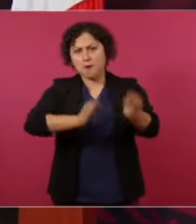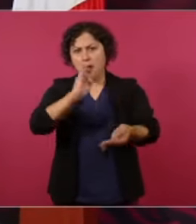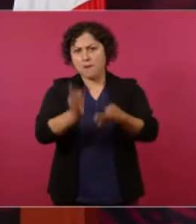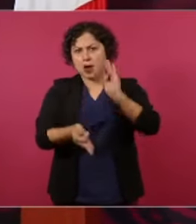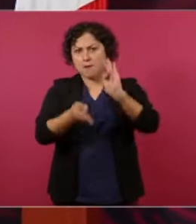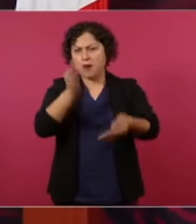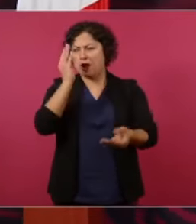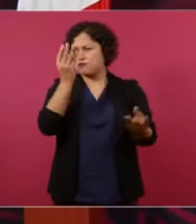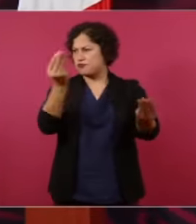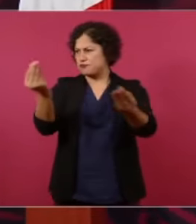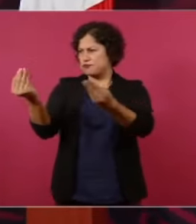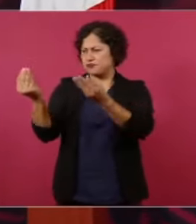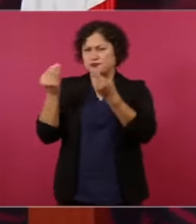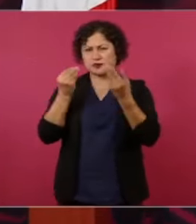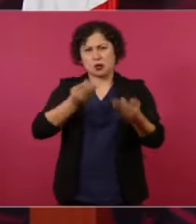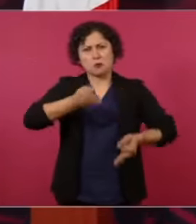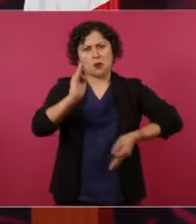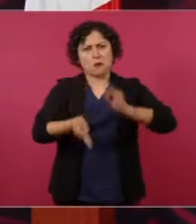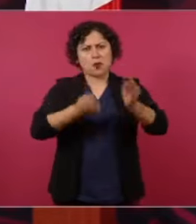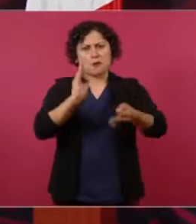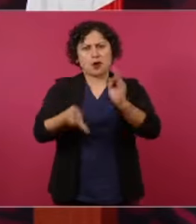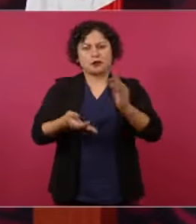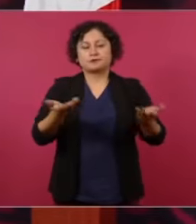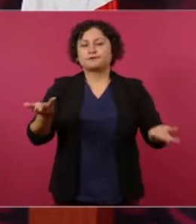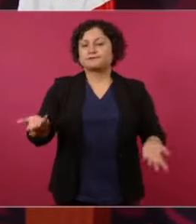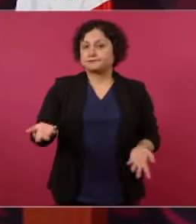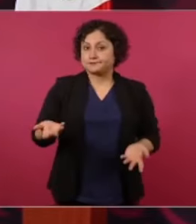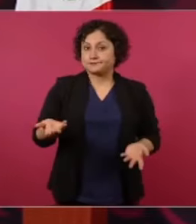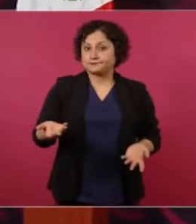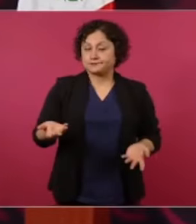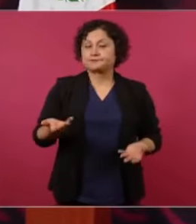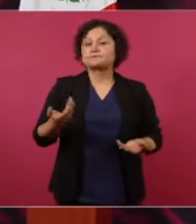todos, todos, incluso hasta los que